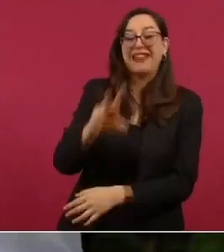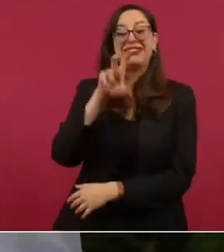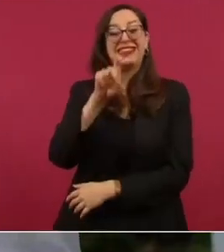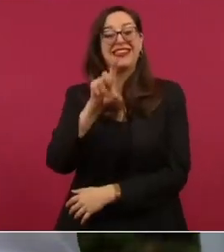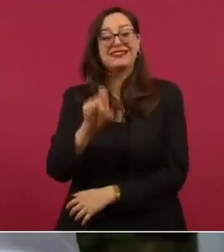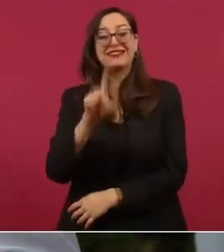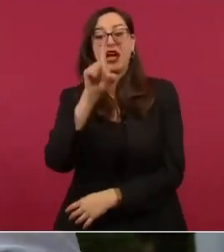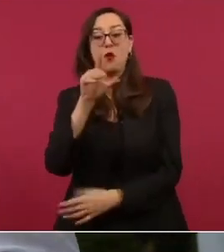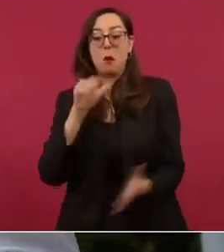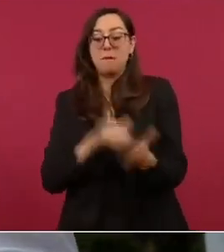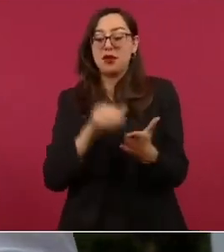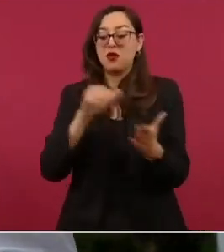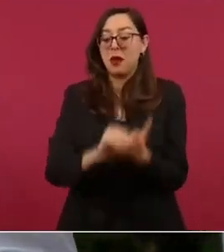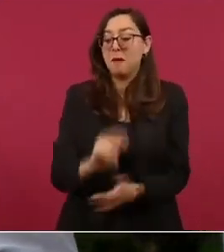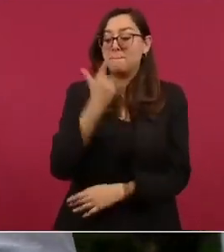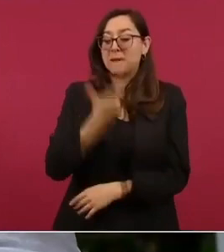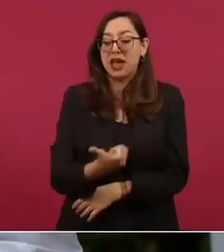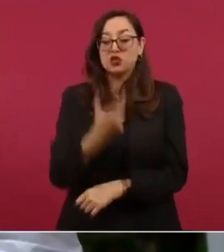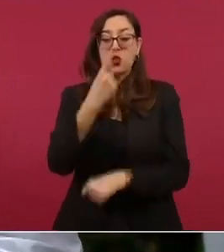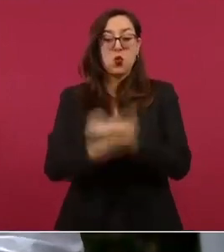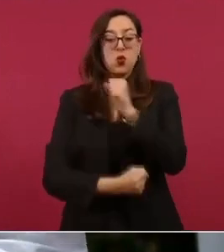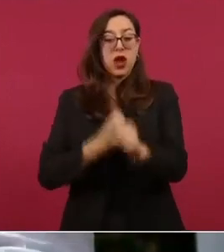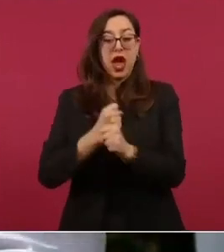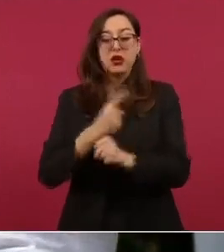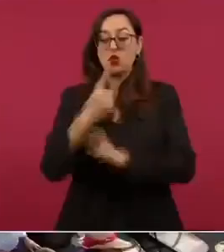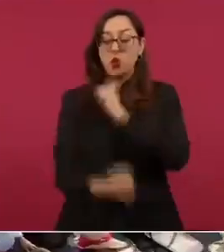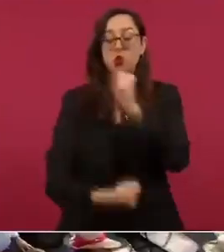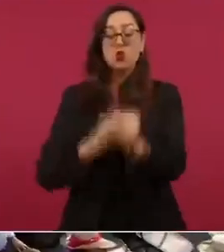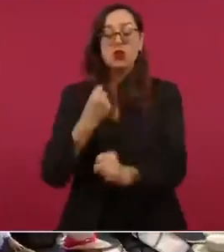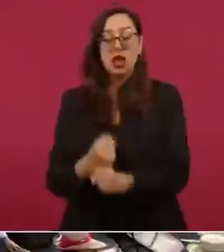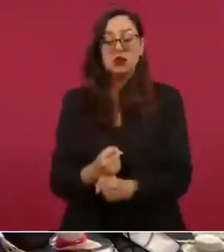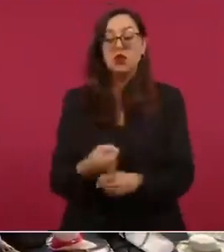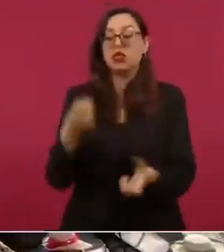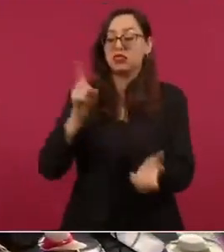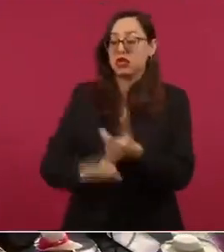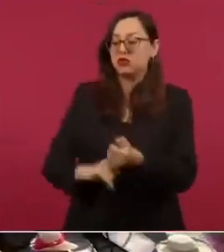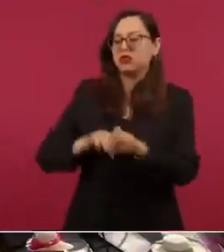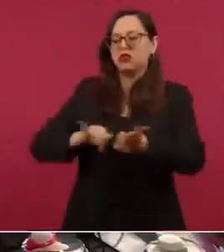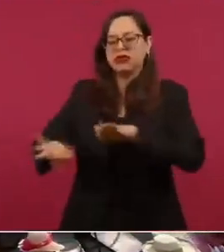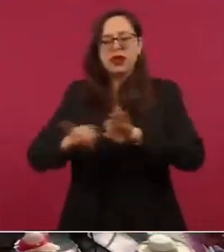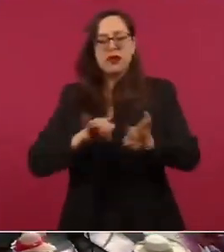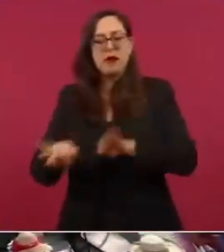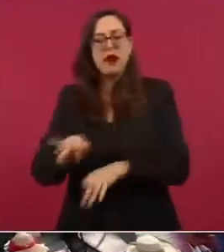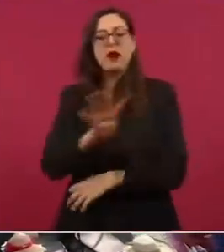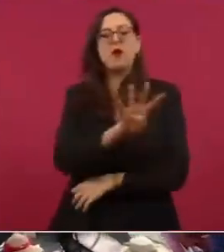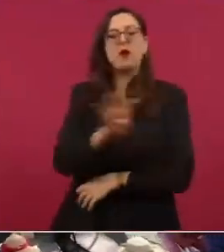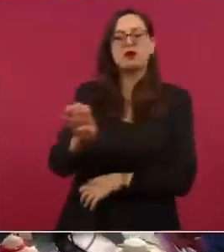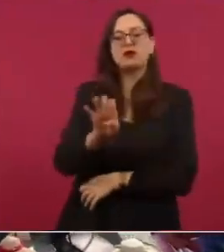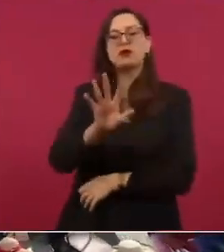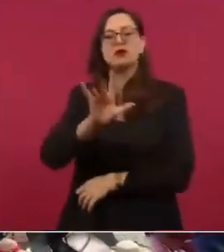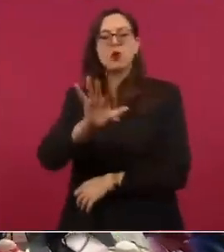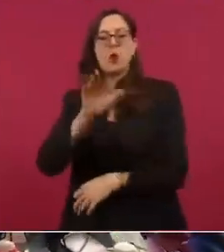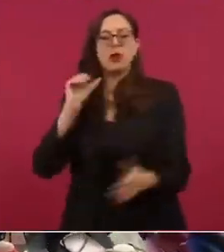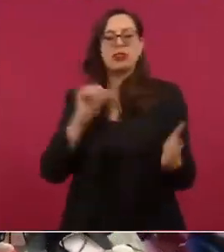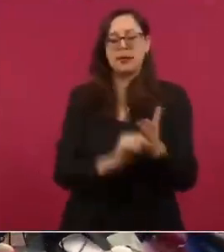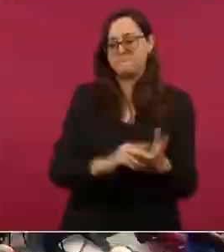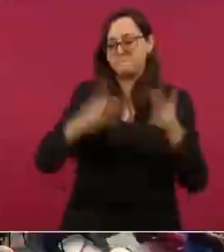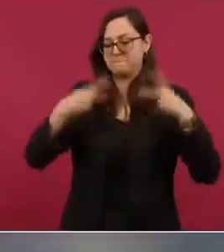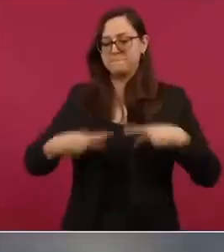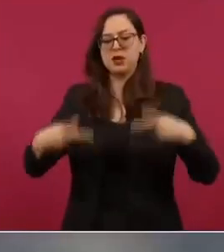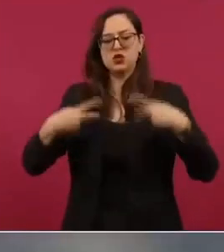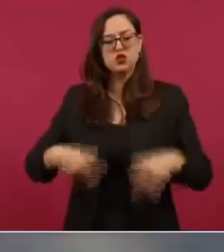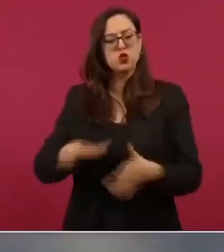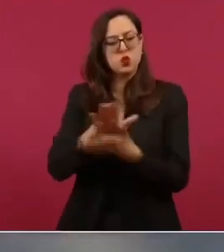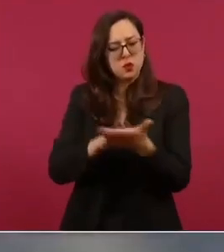pesos anuales en el cual trabajan 450 mil campesinos que reciben